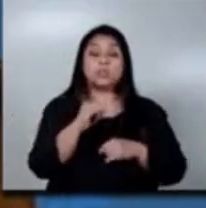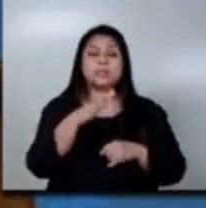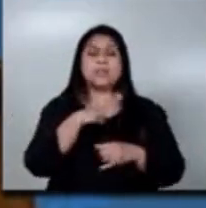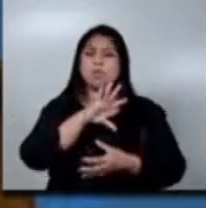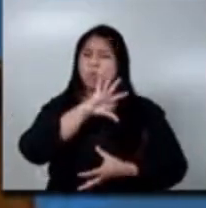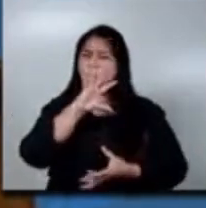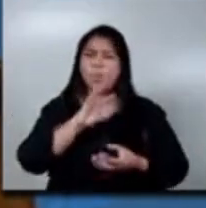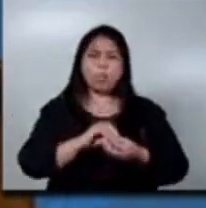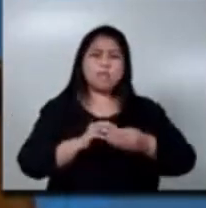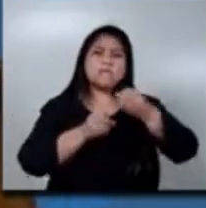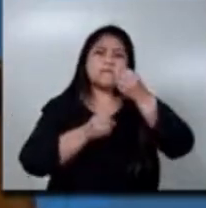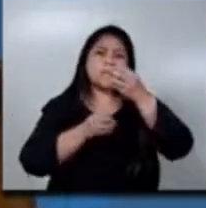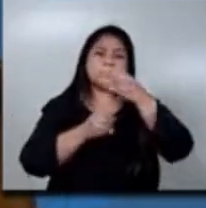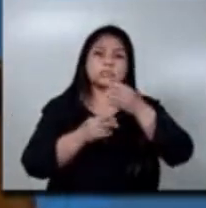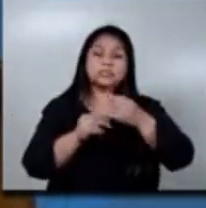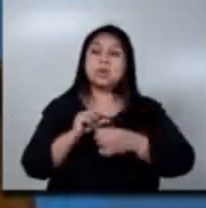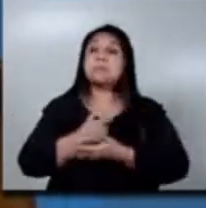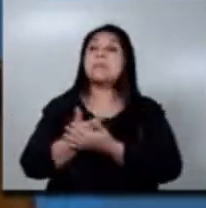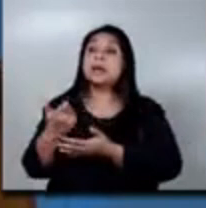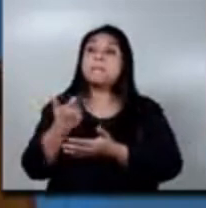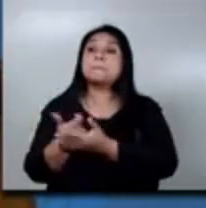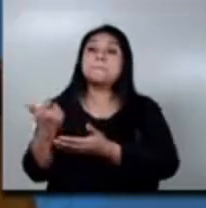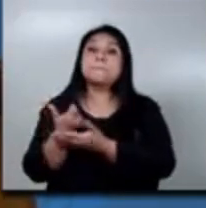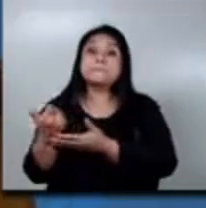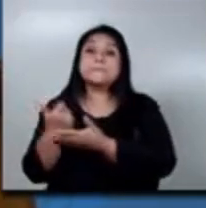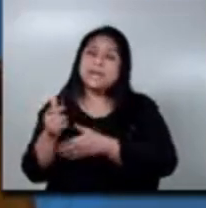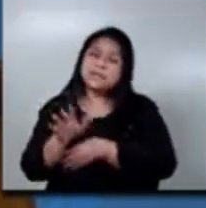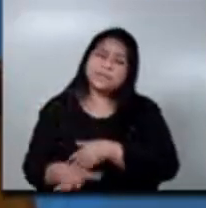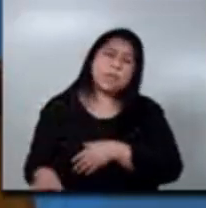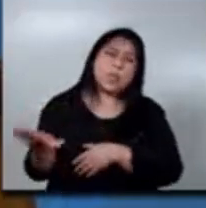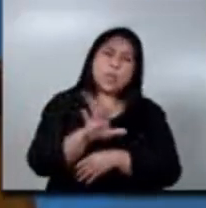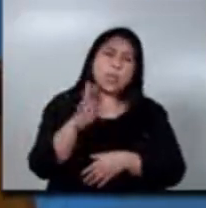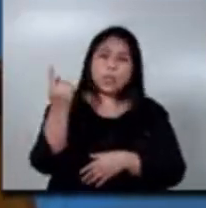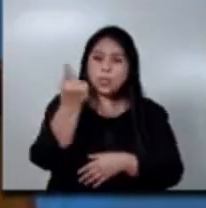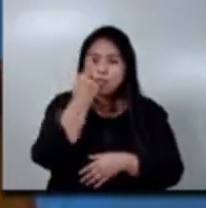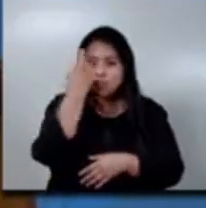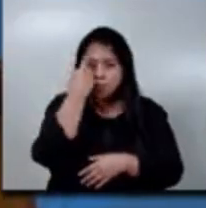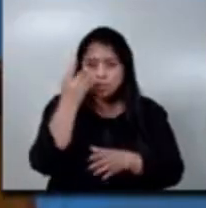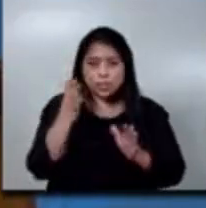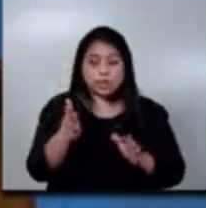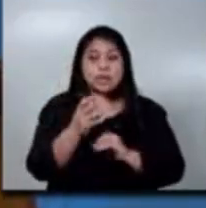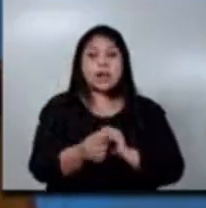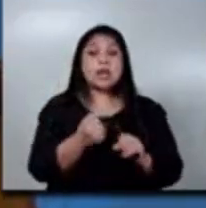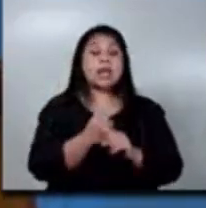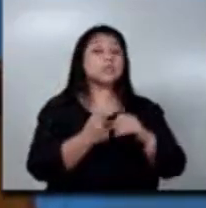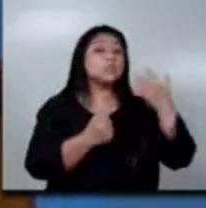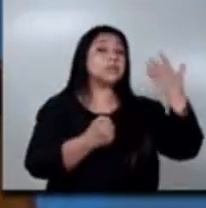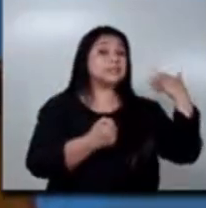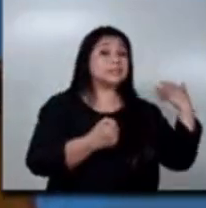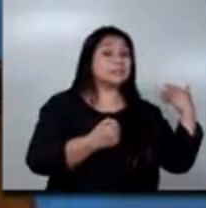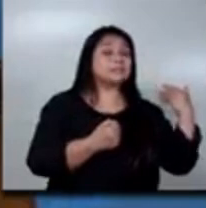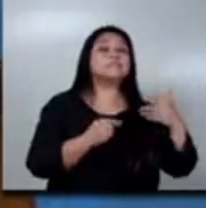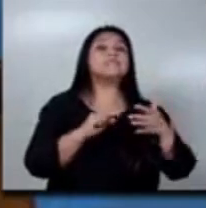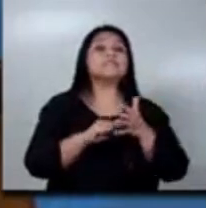prestaciones económicas que hayan dado a todos sus trabajadores en el año anterior. Esto quiere decir